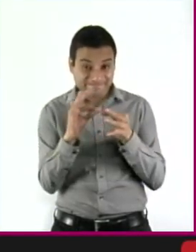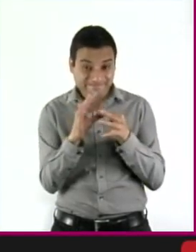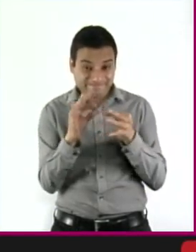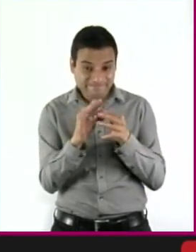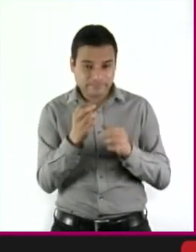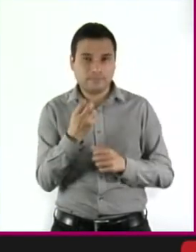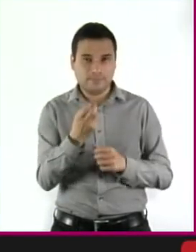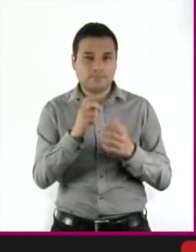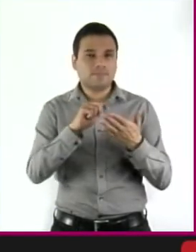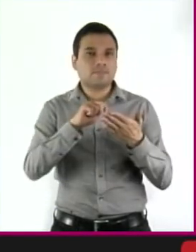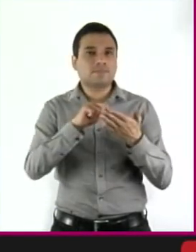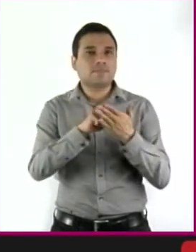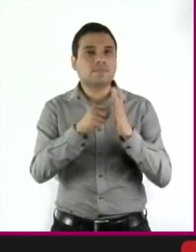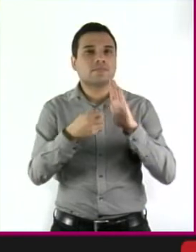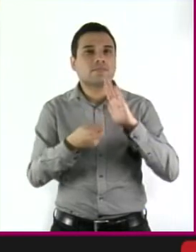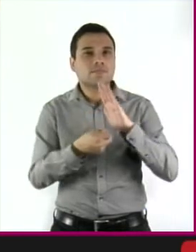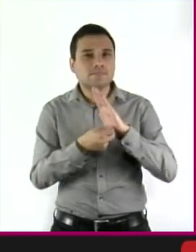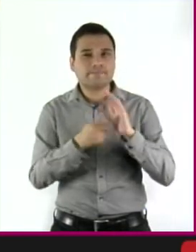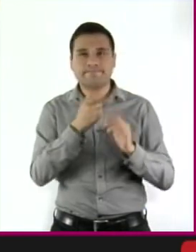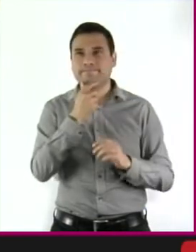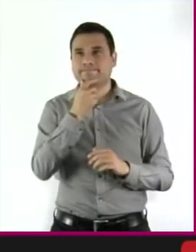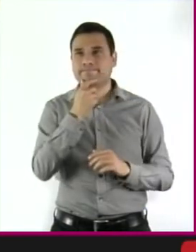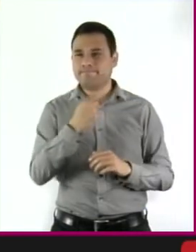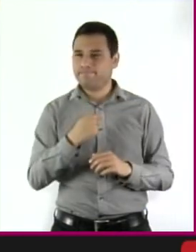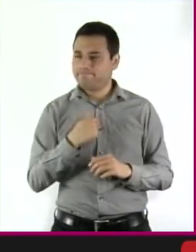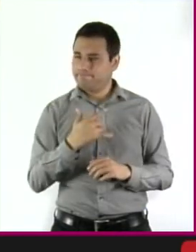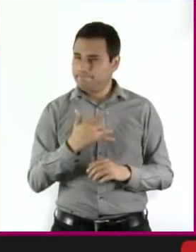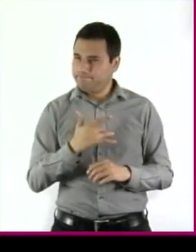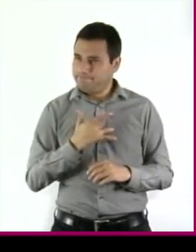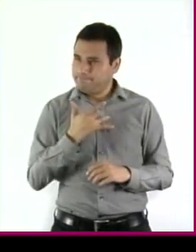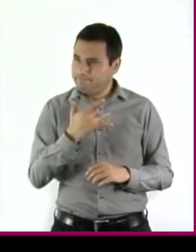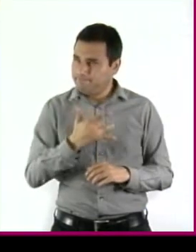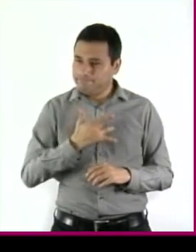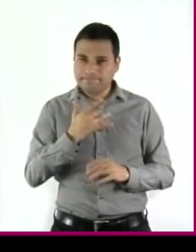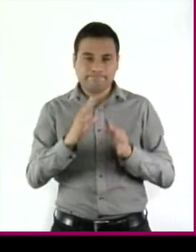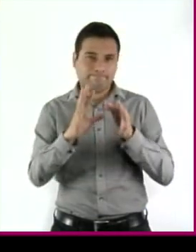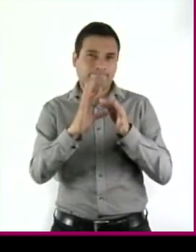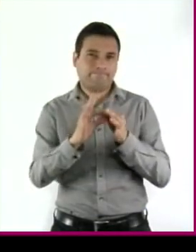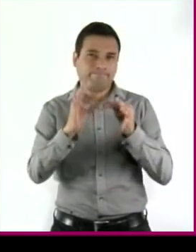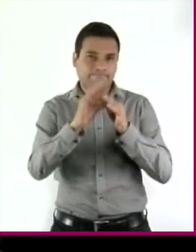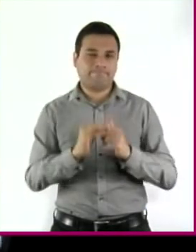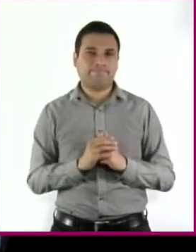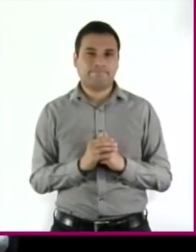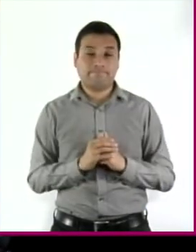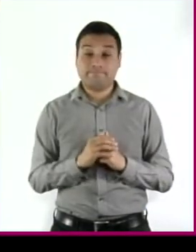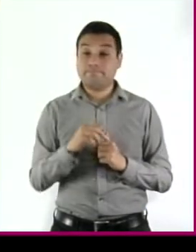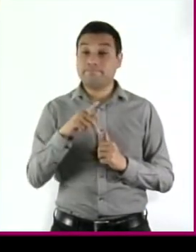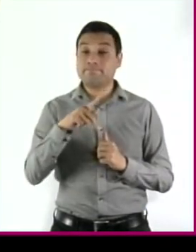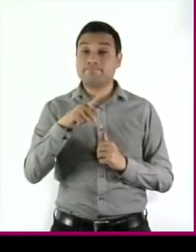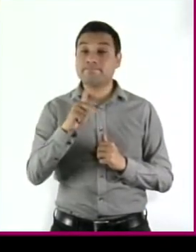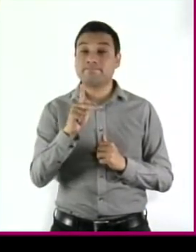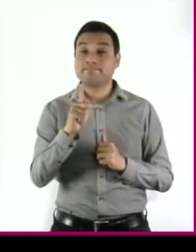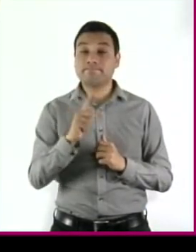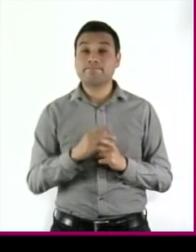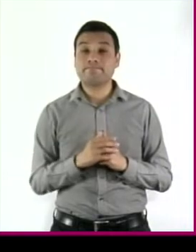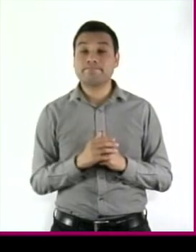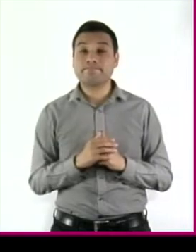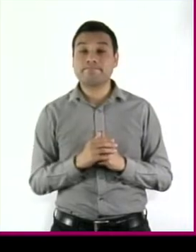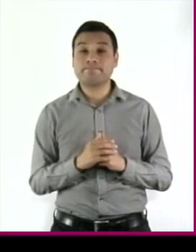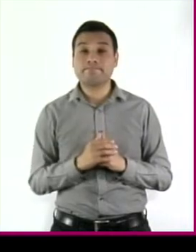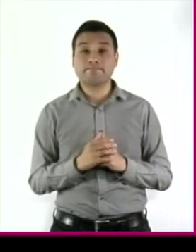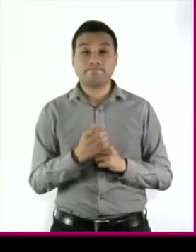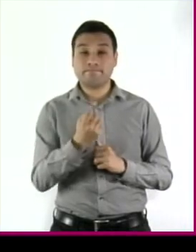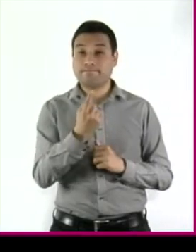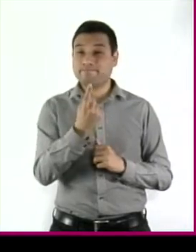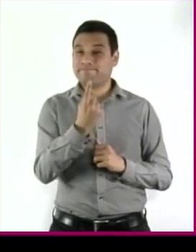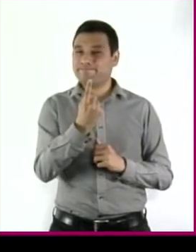interpretación y la aplica a la determinación de sentidos. Sin embargo, en una que se